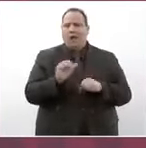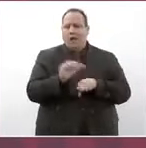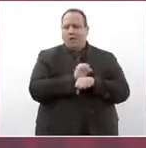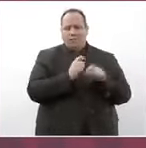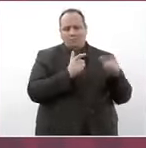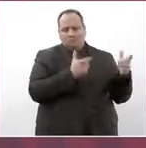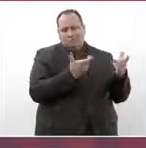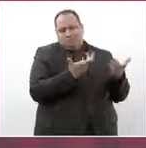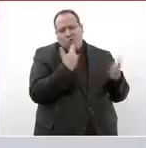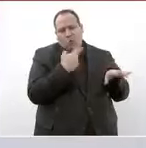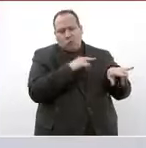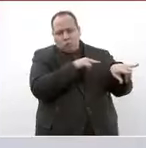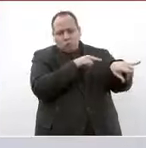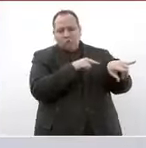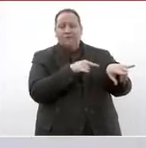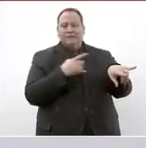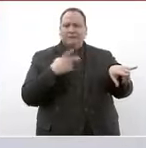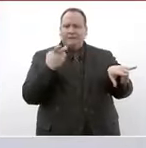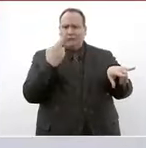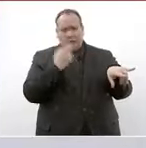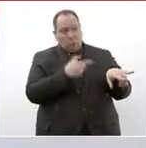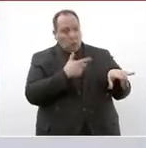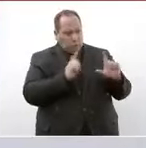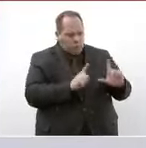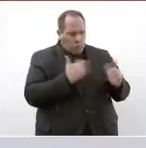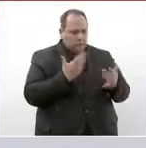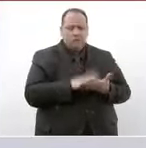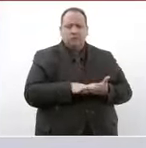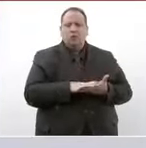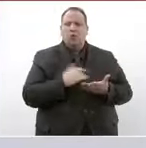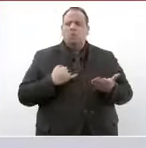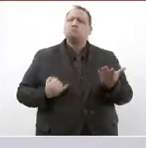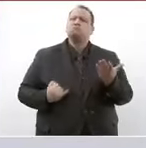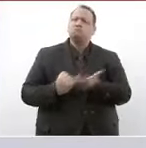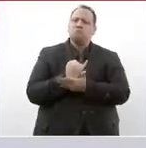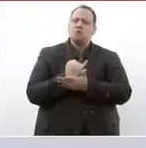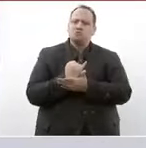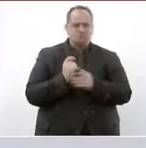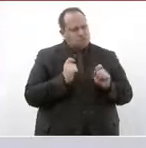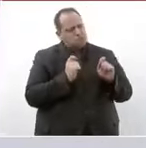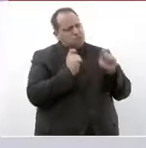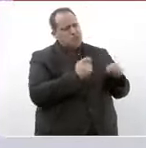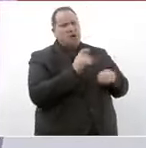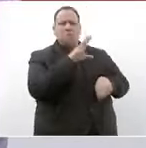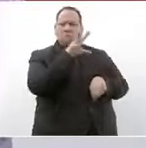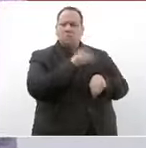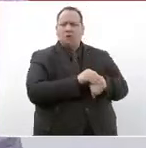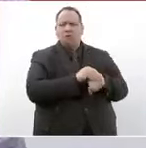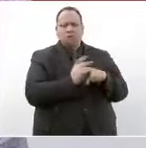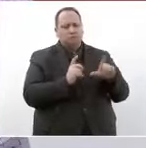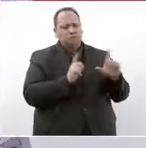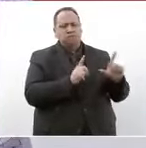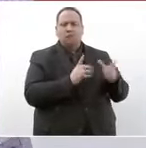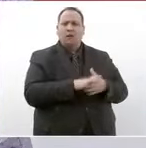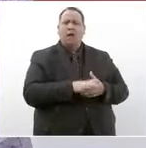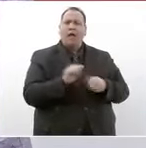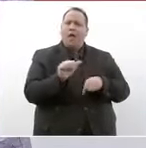vehículo entonces por eso tomamos la decisión de que se van a regularizar estos